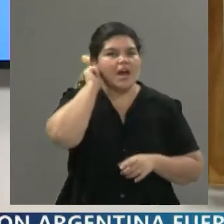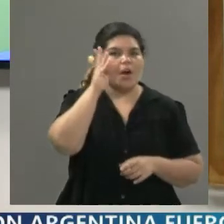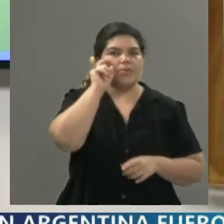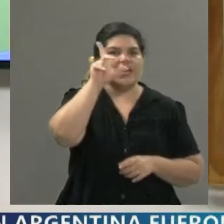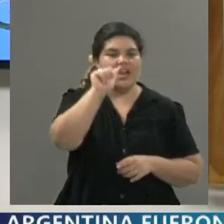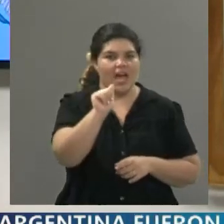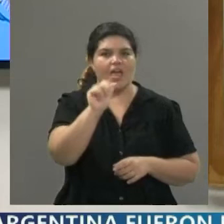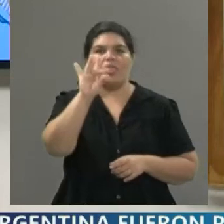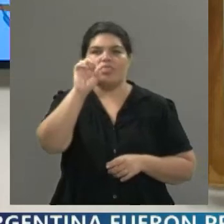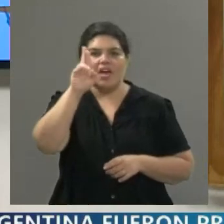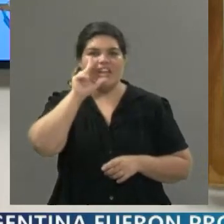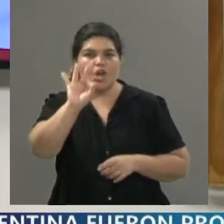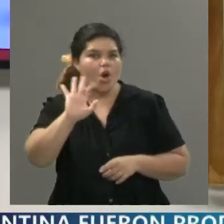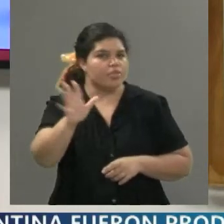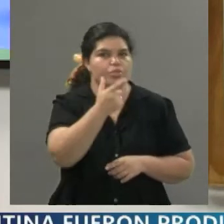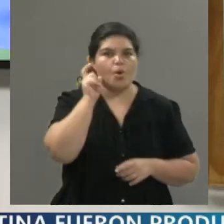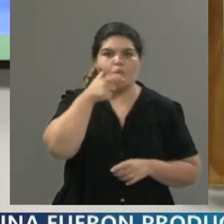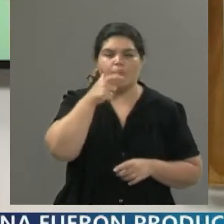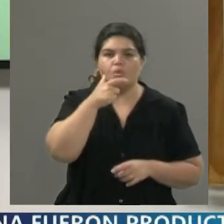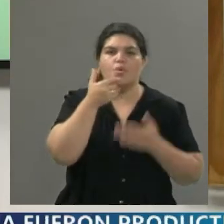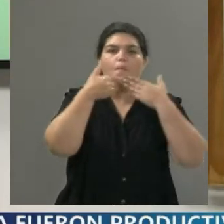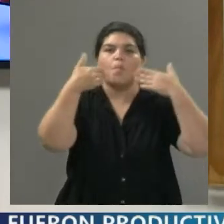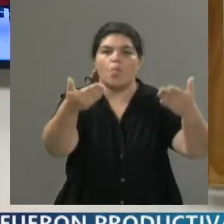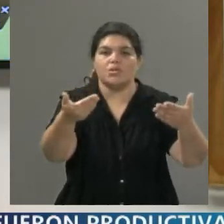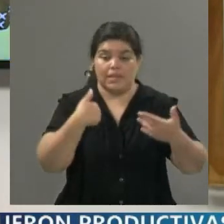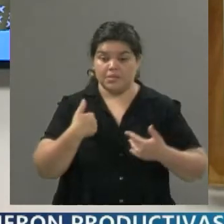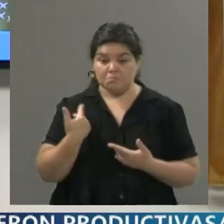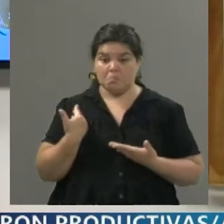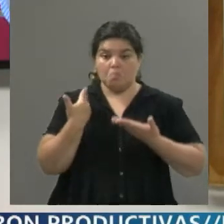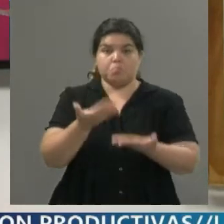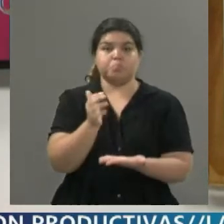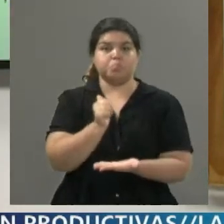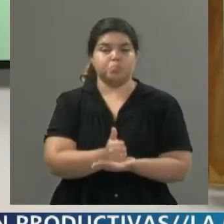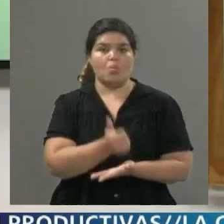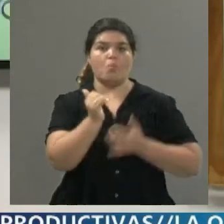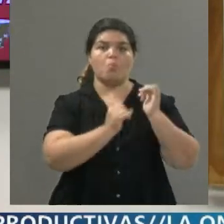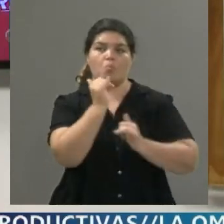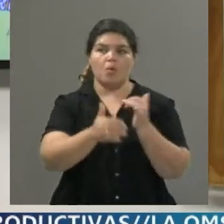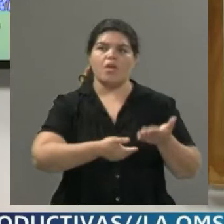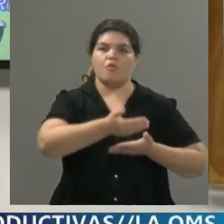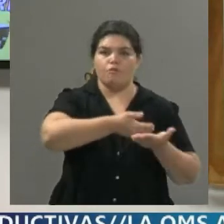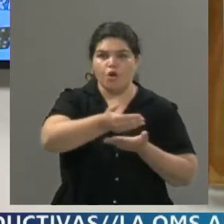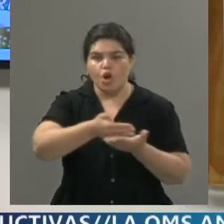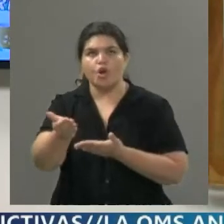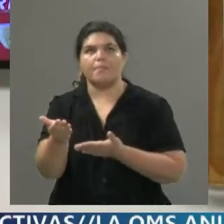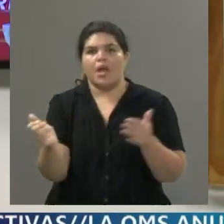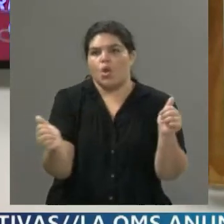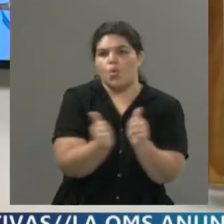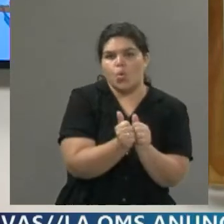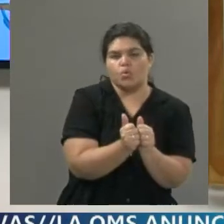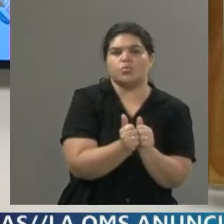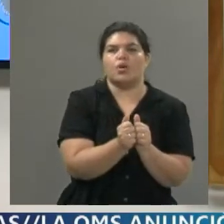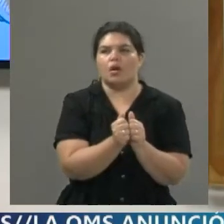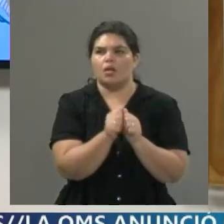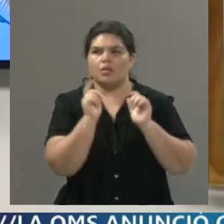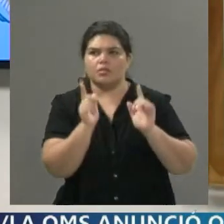equipo de producción, que me dan esta oportunidad para poder seguir haciendo informes, acompañarlos. También ha sido